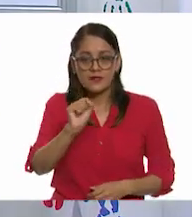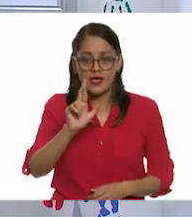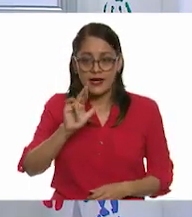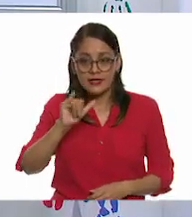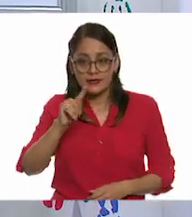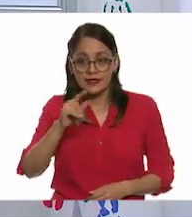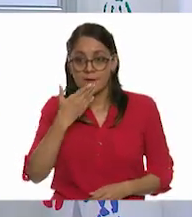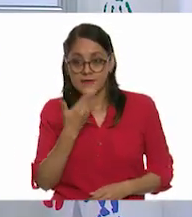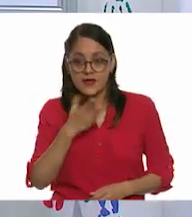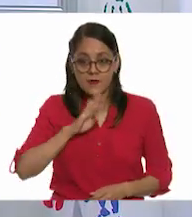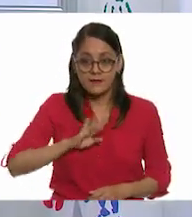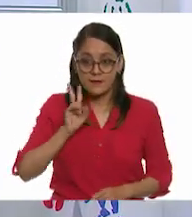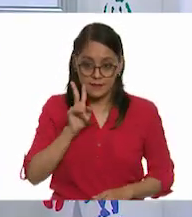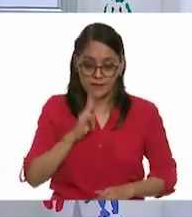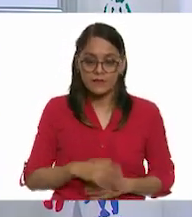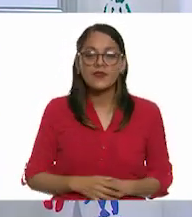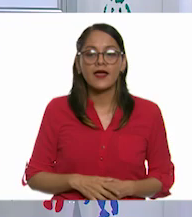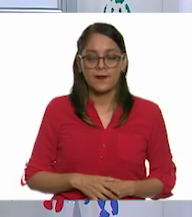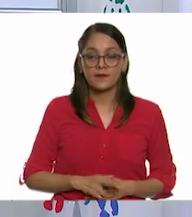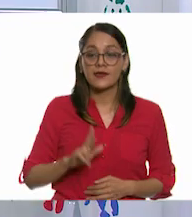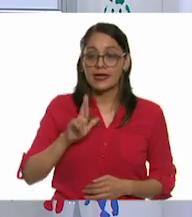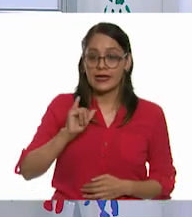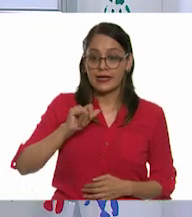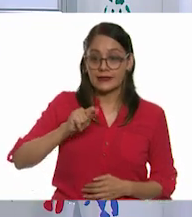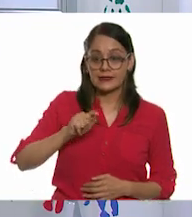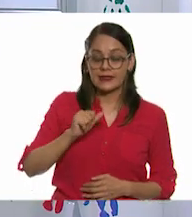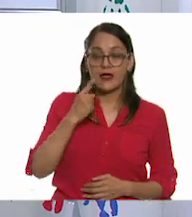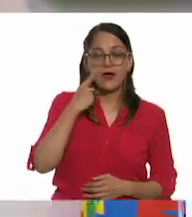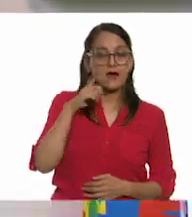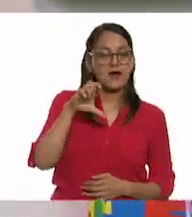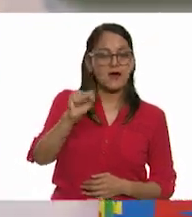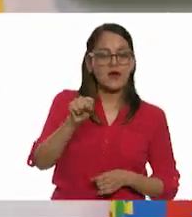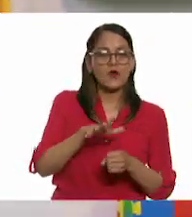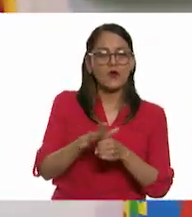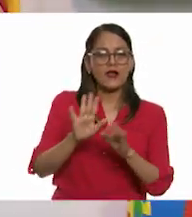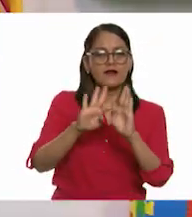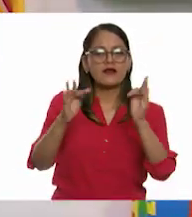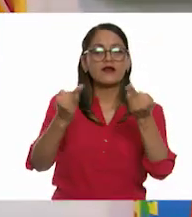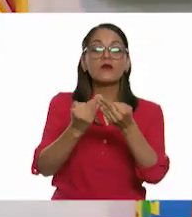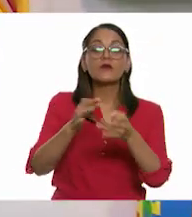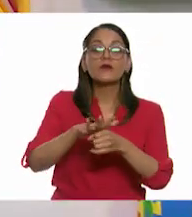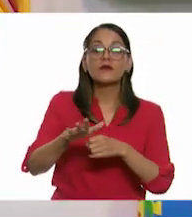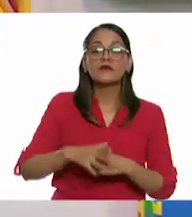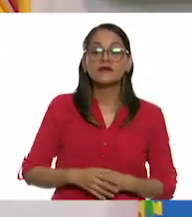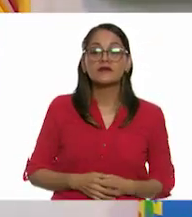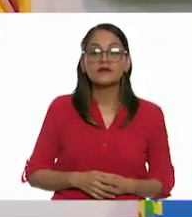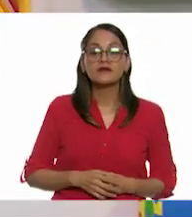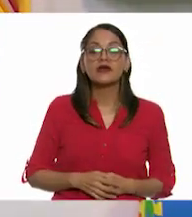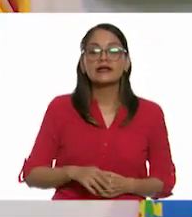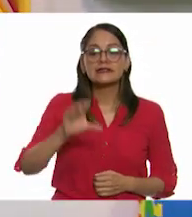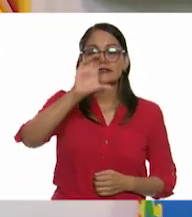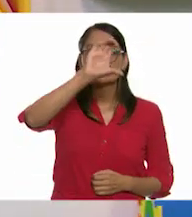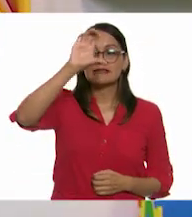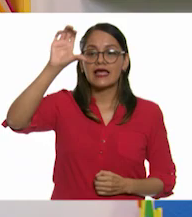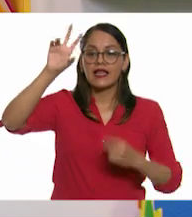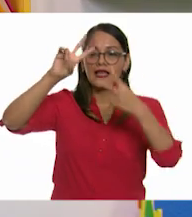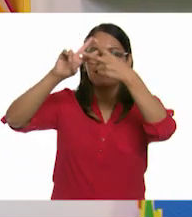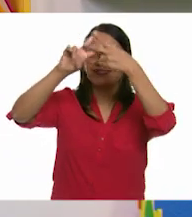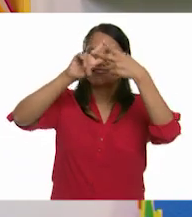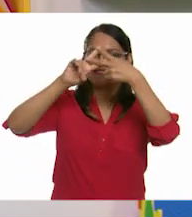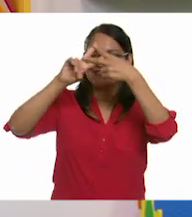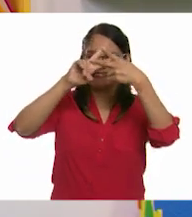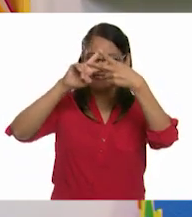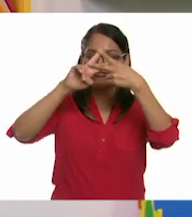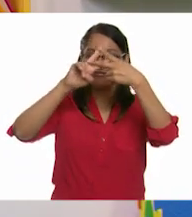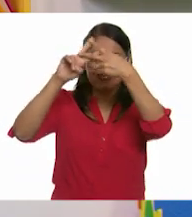equivocó. Muy bien. Bueno, pues la apreciación de Rita fue que esa figura es un cielo lleno de estrellas. ¿Un